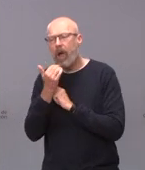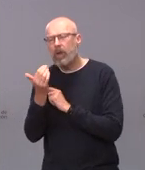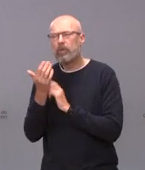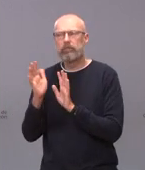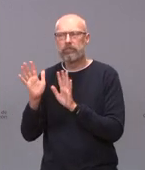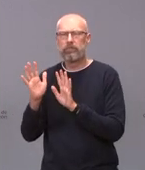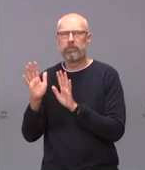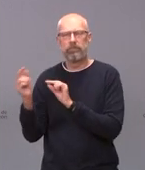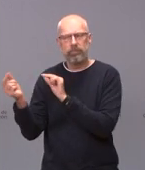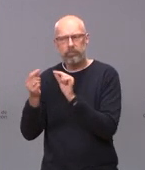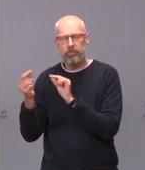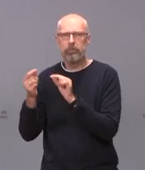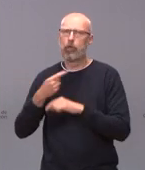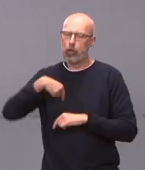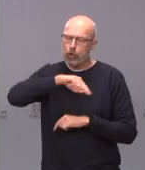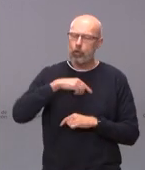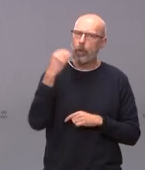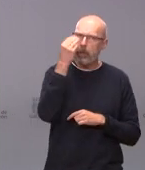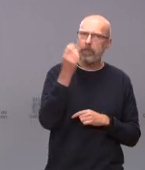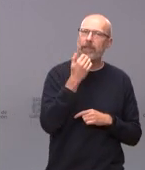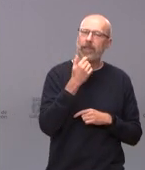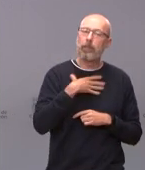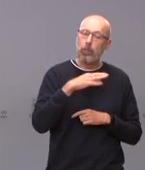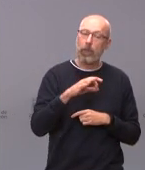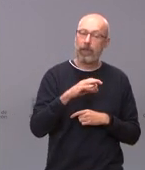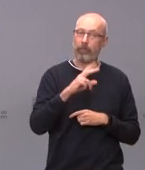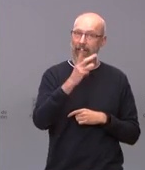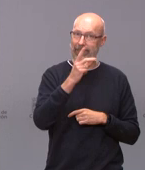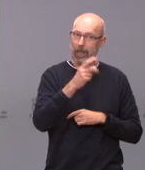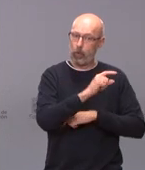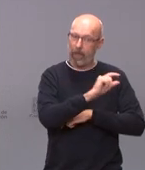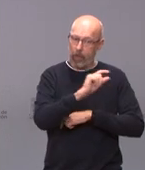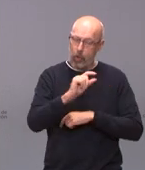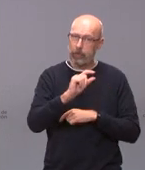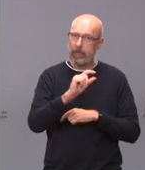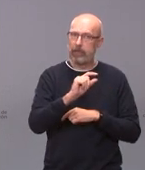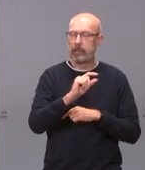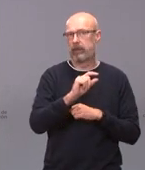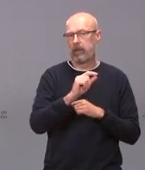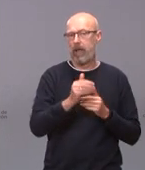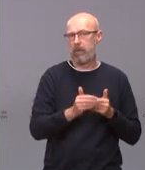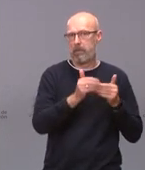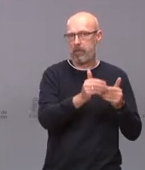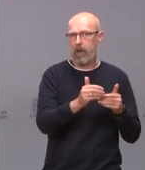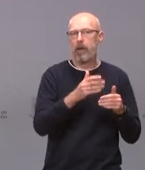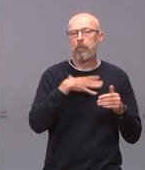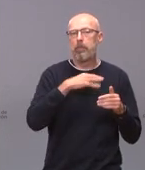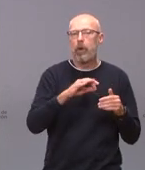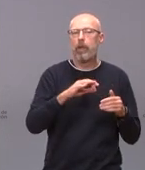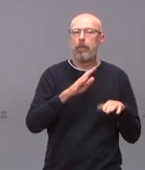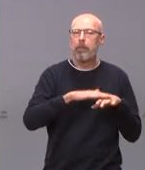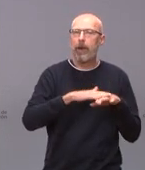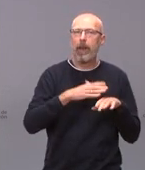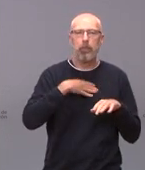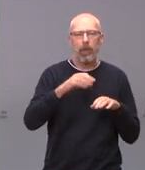sería importante alargar la segunda dosis para poder llegar con una dosis al mayor número de población posible en el menor